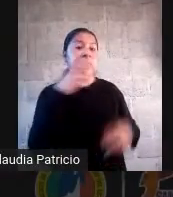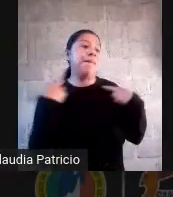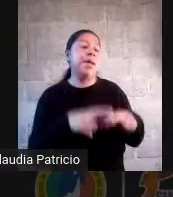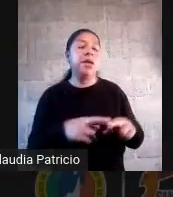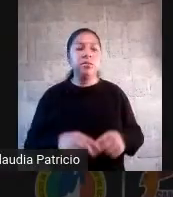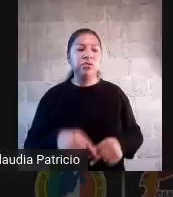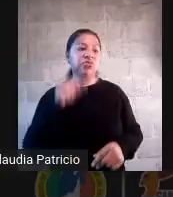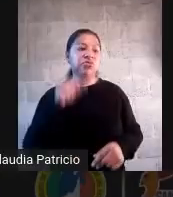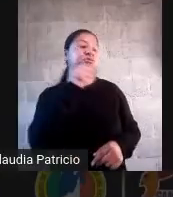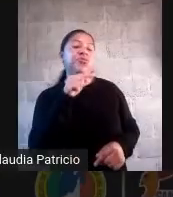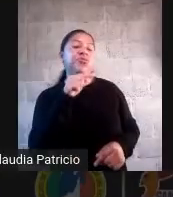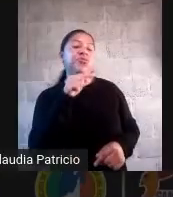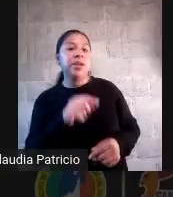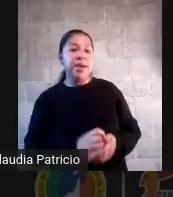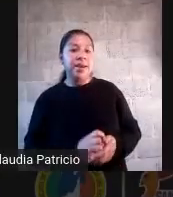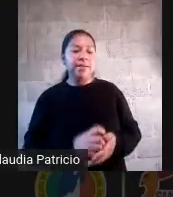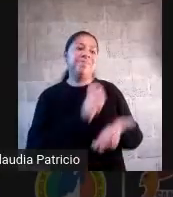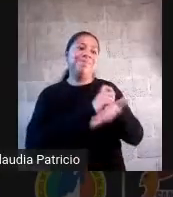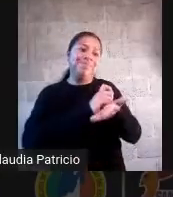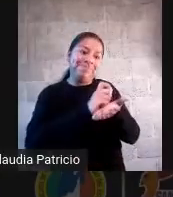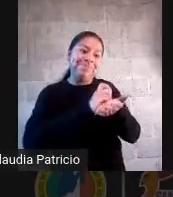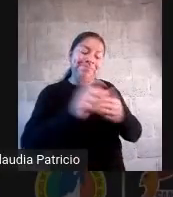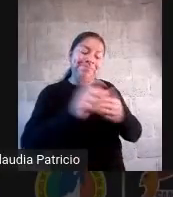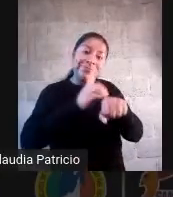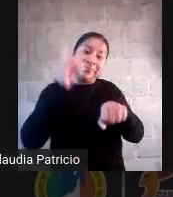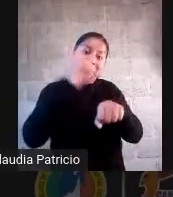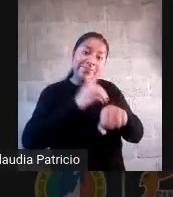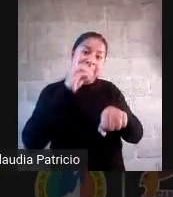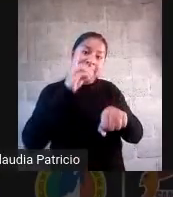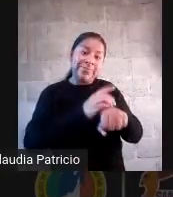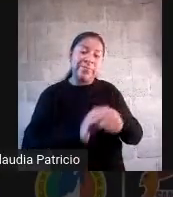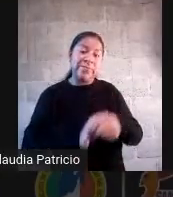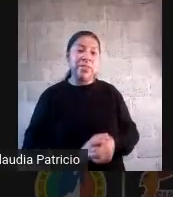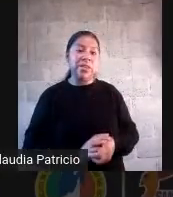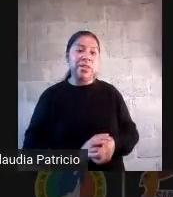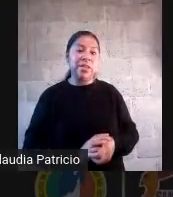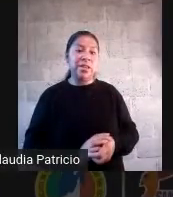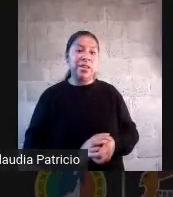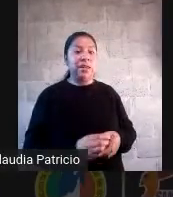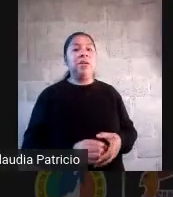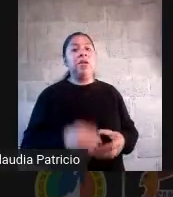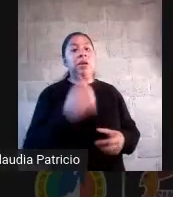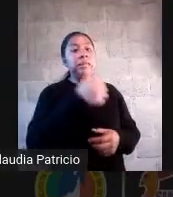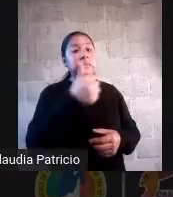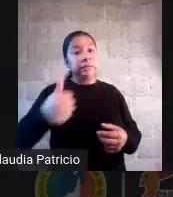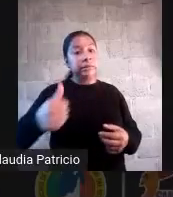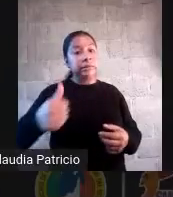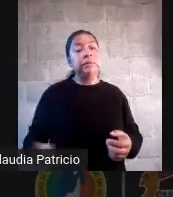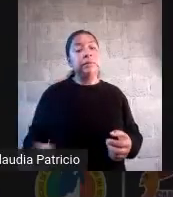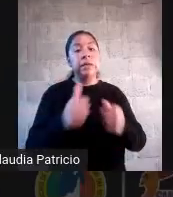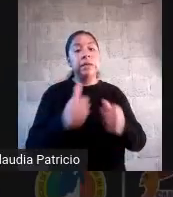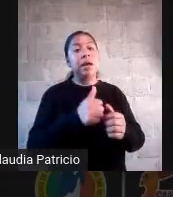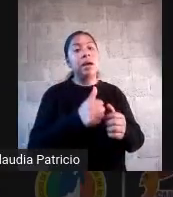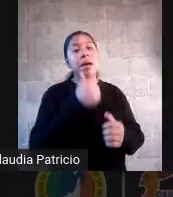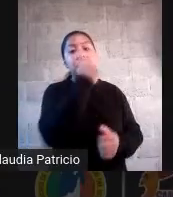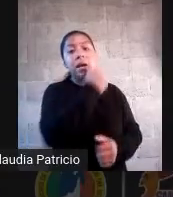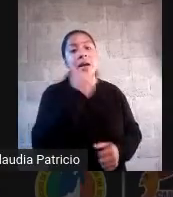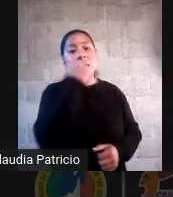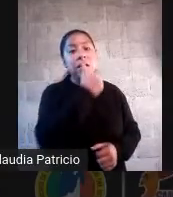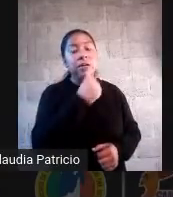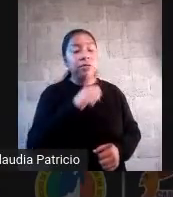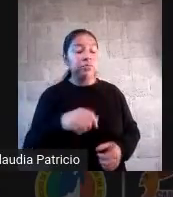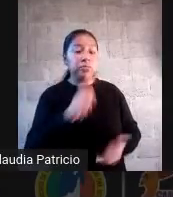expediente pues por lo menos si no diario una vez o dos veces a la semana sobre el aprendizaje del alumno.